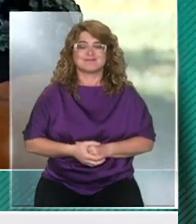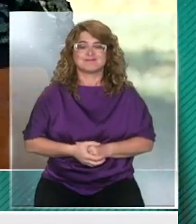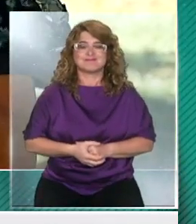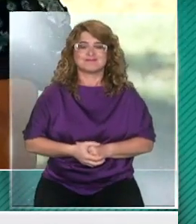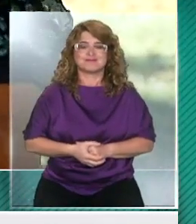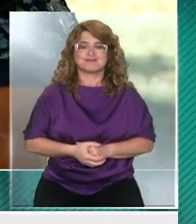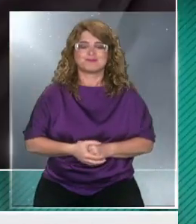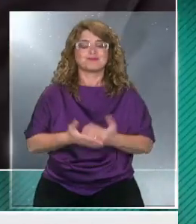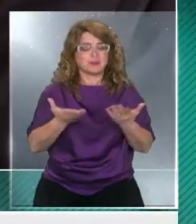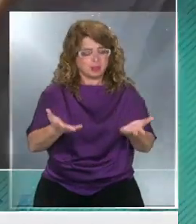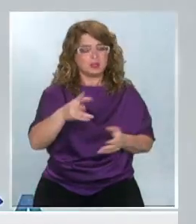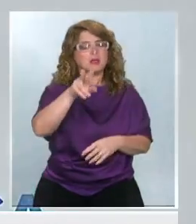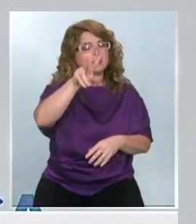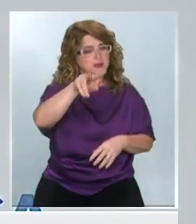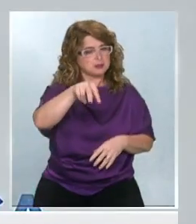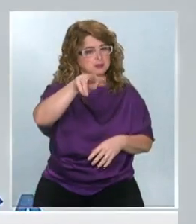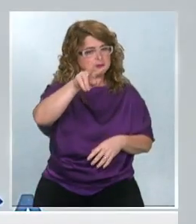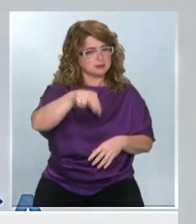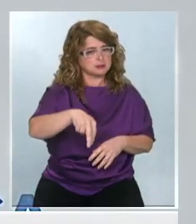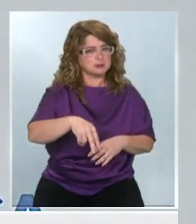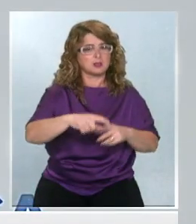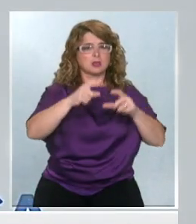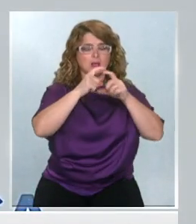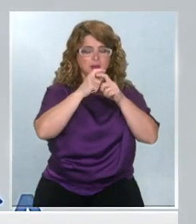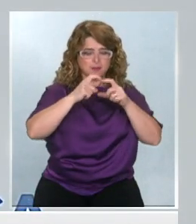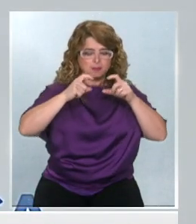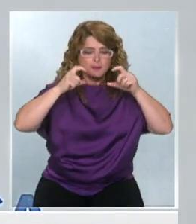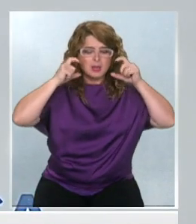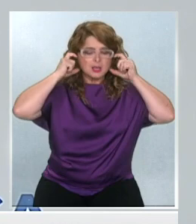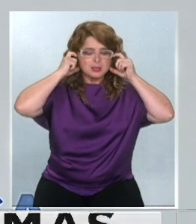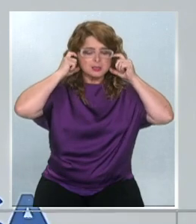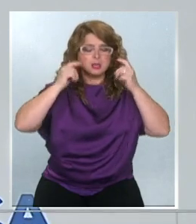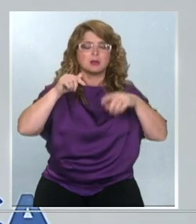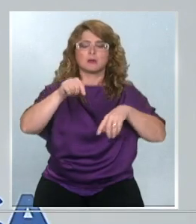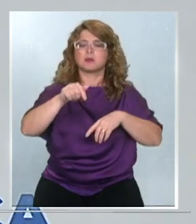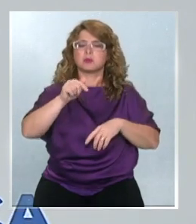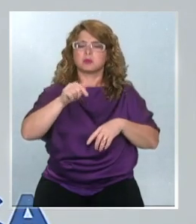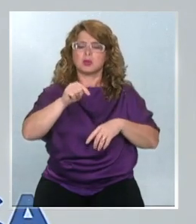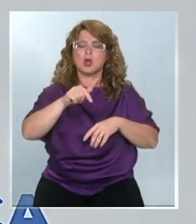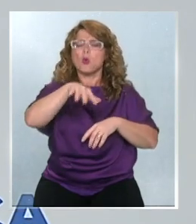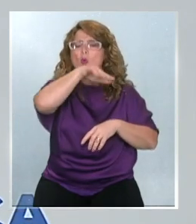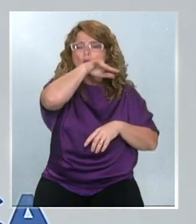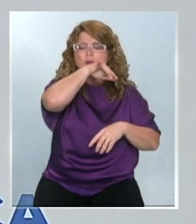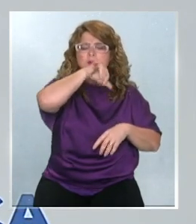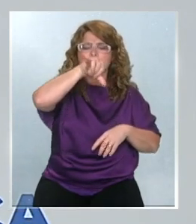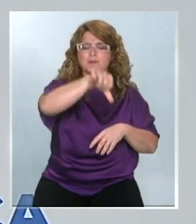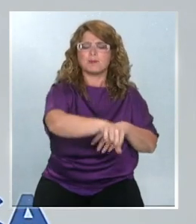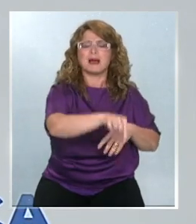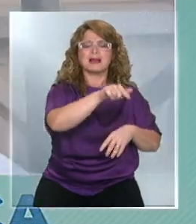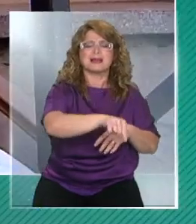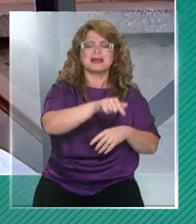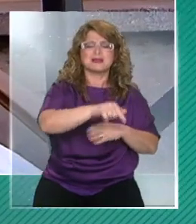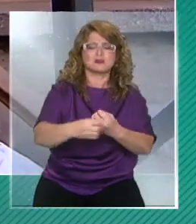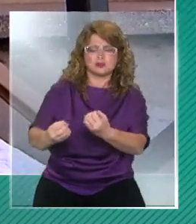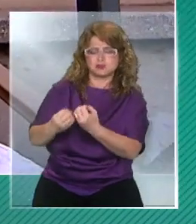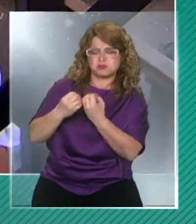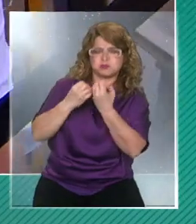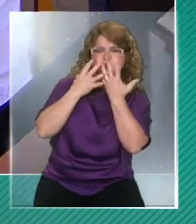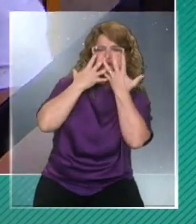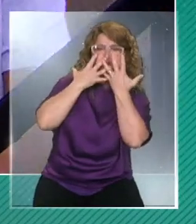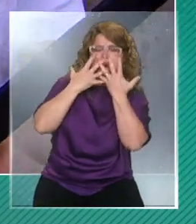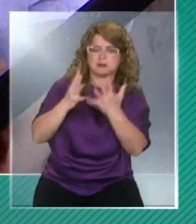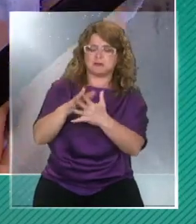Así es, usted tiene toda la razón, la mascarilla que no es bien utilizada se puede contaminar y servir como vector, material vector para